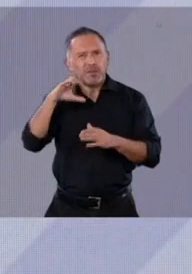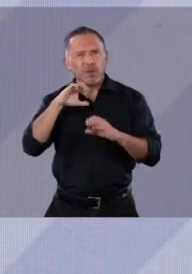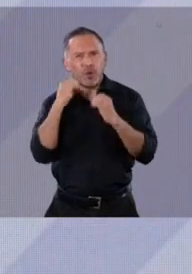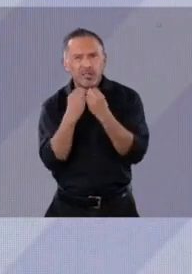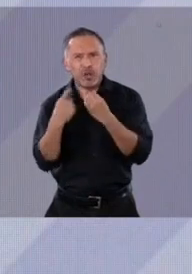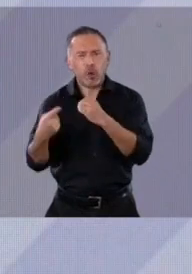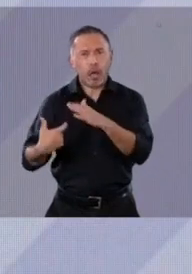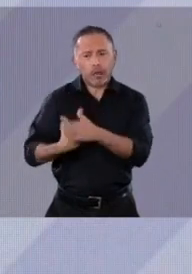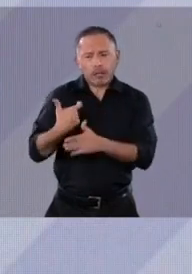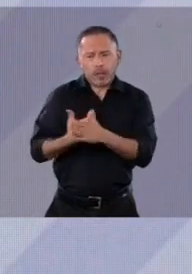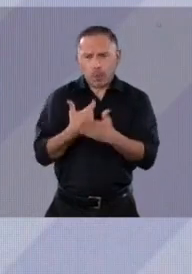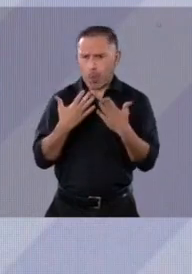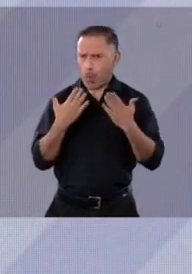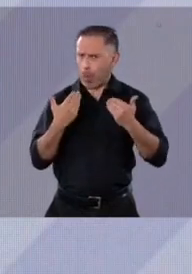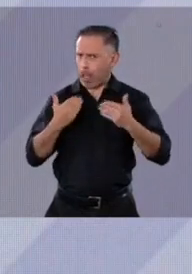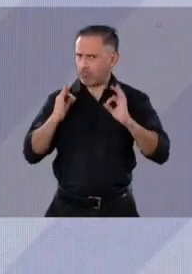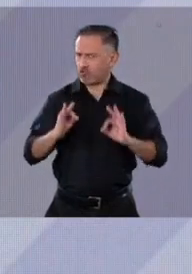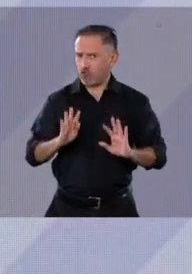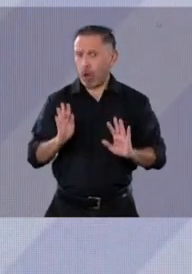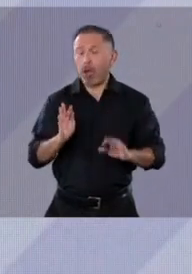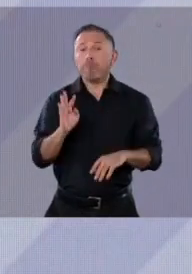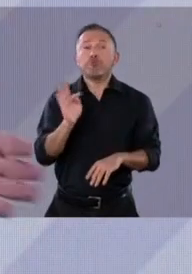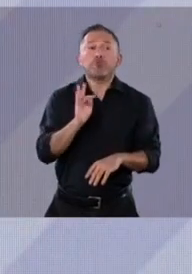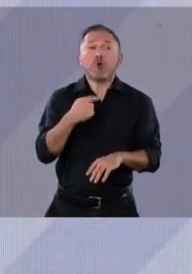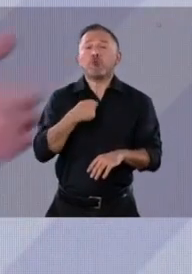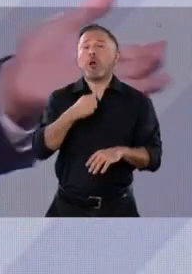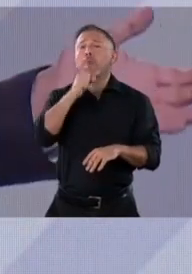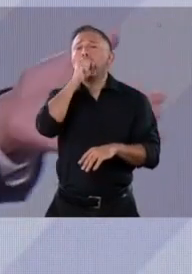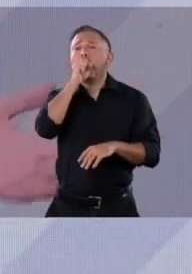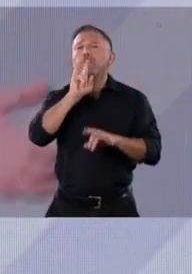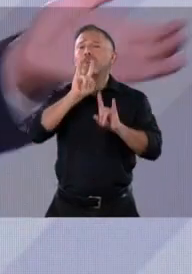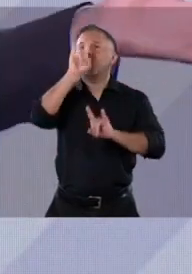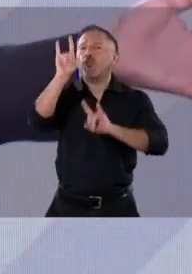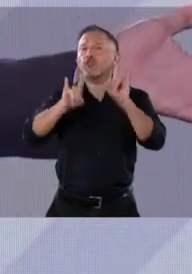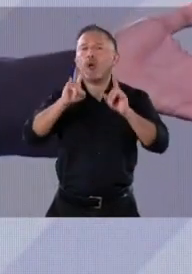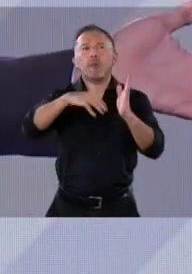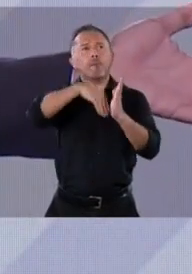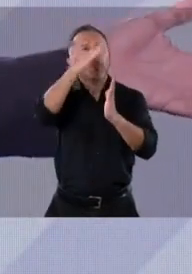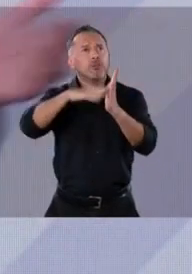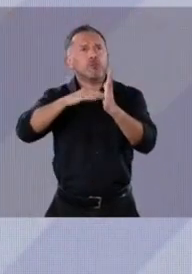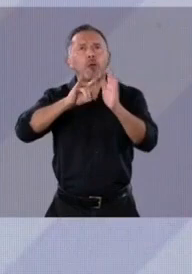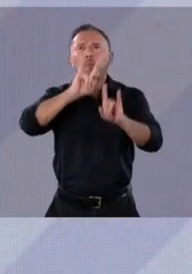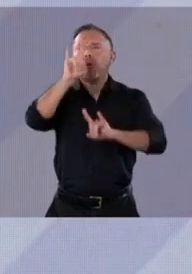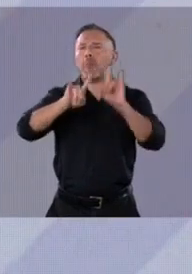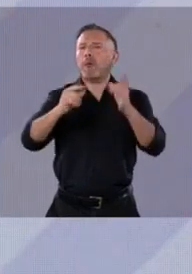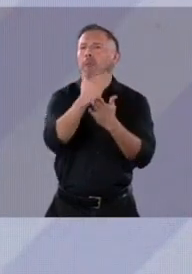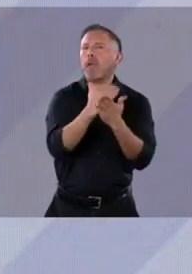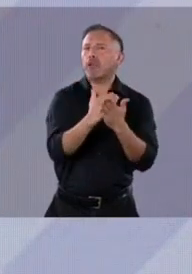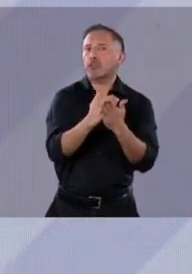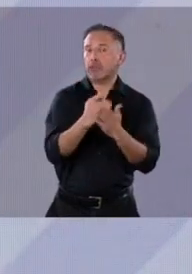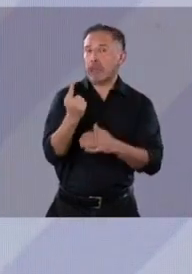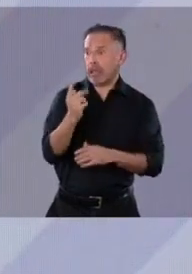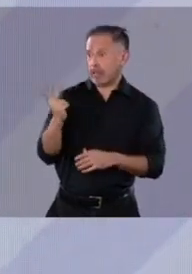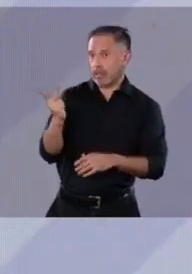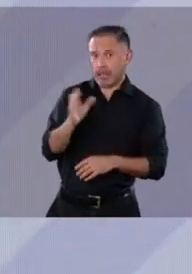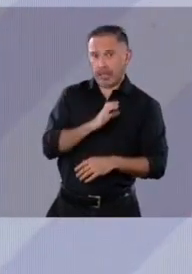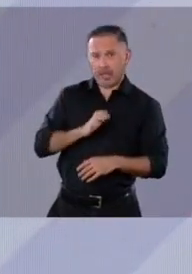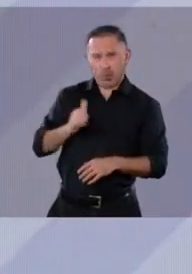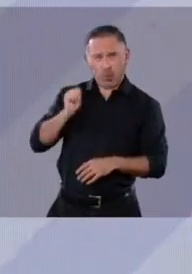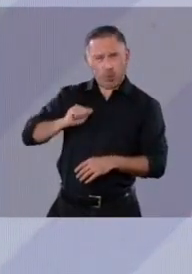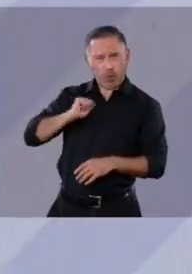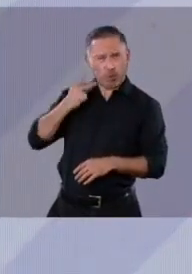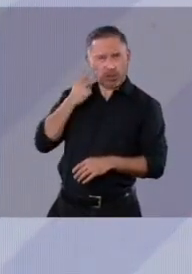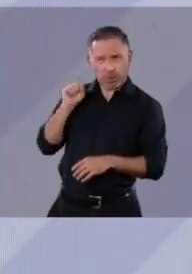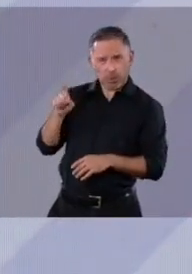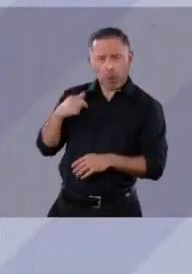para hablar con libertad. A lo mejor tengo menos lonas, menos bardas, menos espectaculares, menos anuncios que las candidatas de la vieja política, pero tengo más